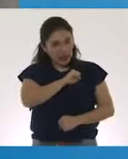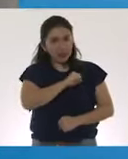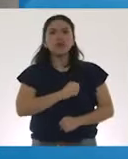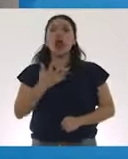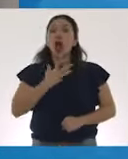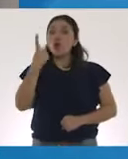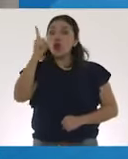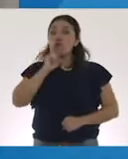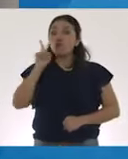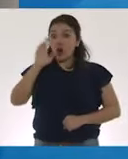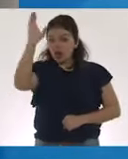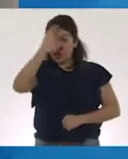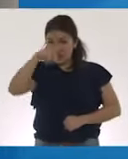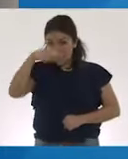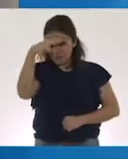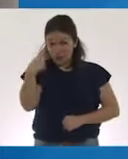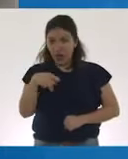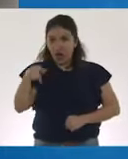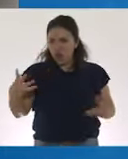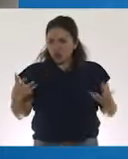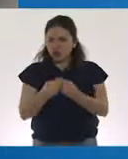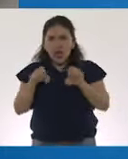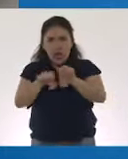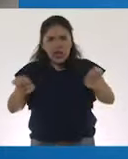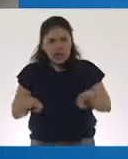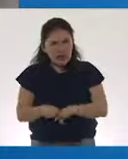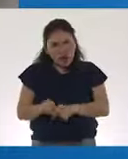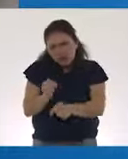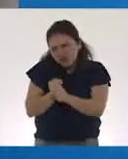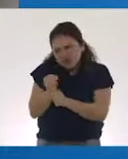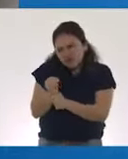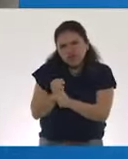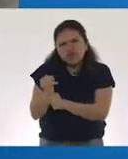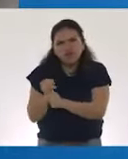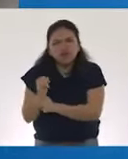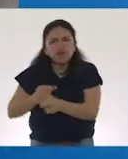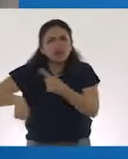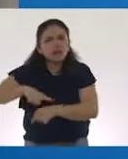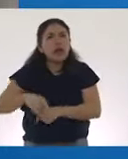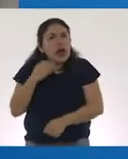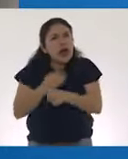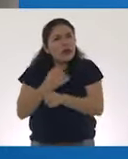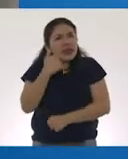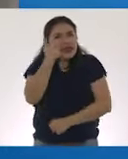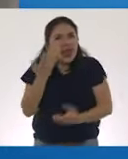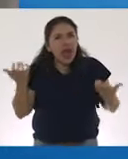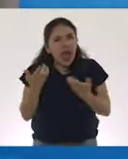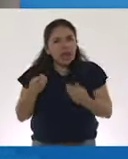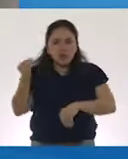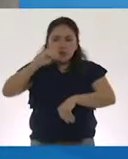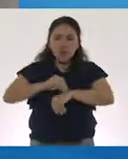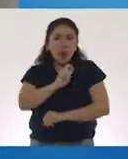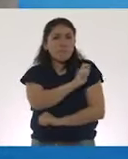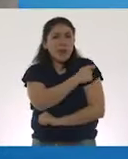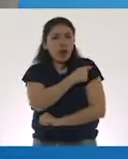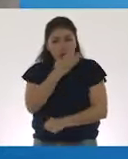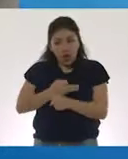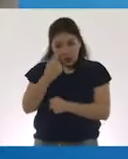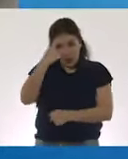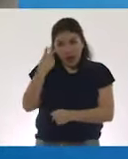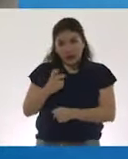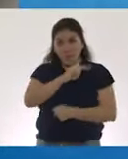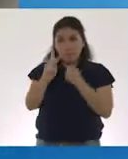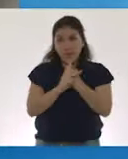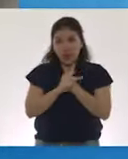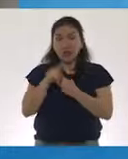una científica mexicana que junto con su gran equipo de estudiantes y otros investigadores está tratando de desarrollar una vacuna contra el nuevo coronavirus en nuestro